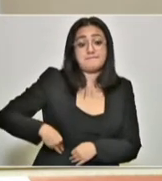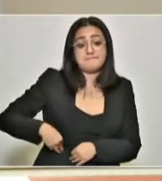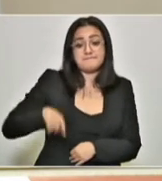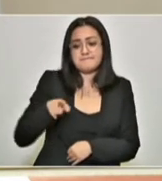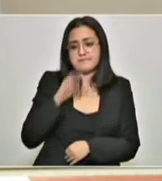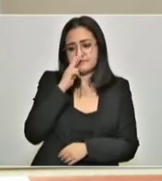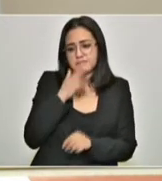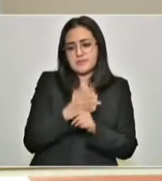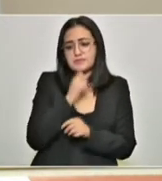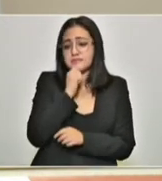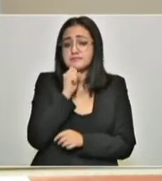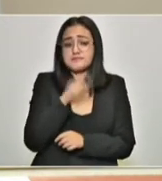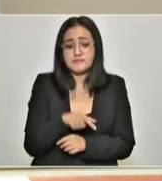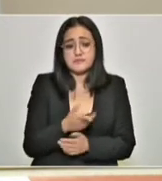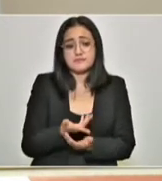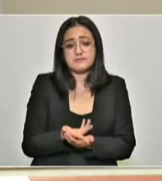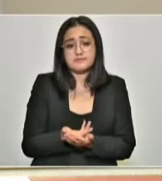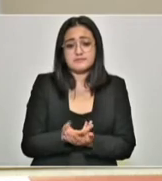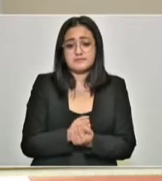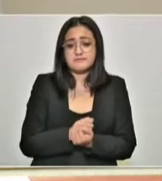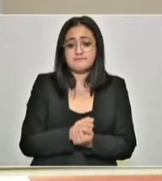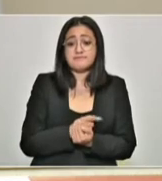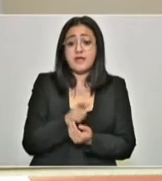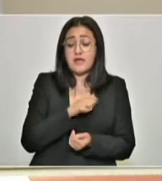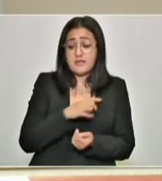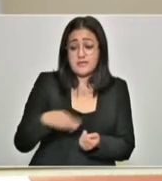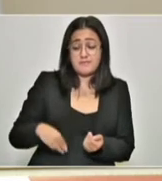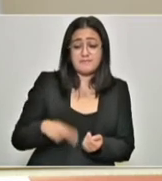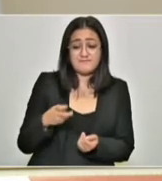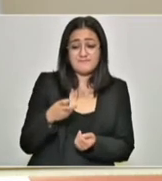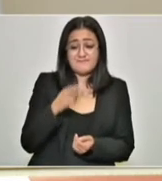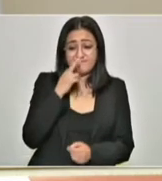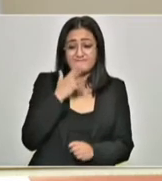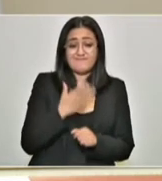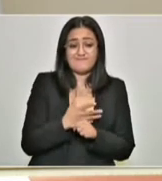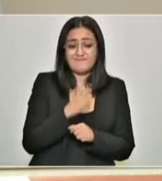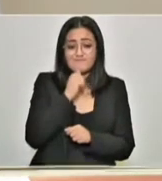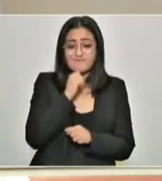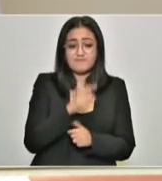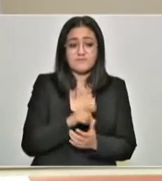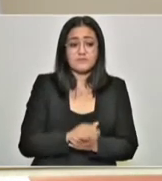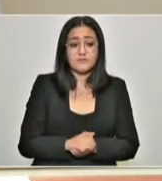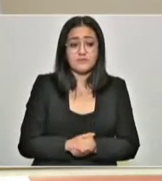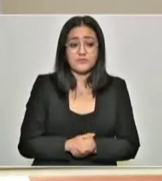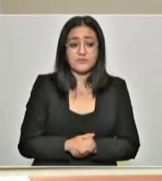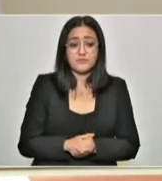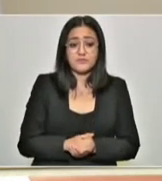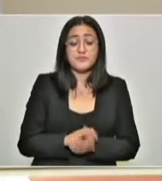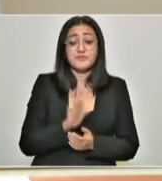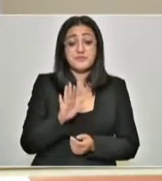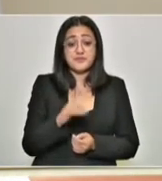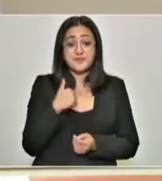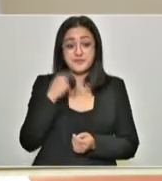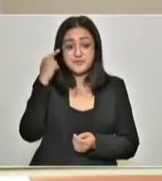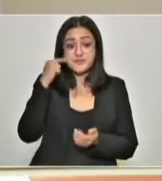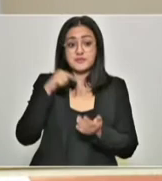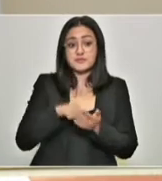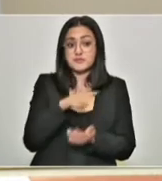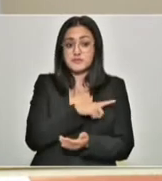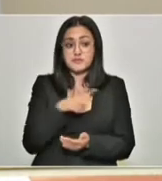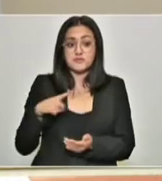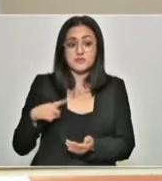con los ayuntamientos. Créanme que deben de